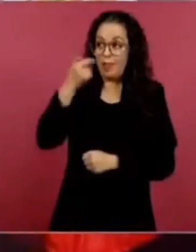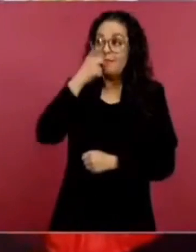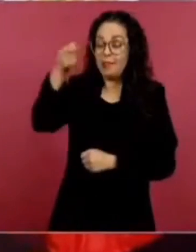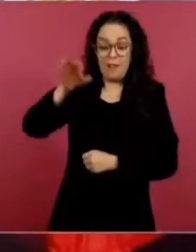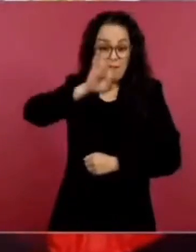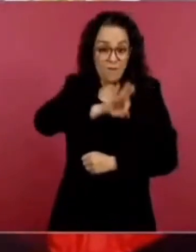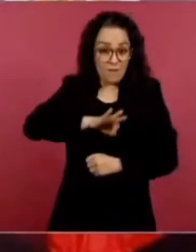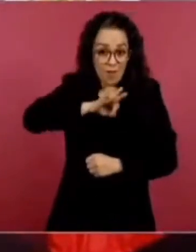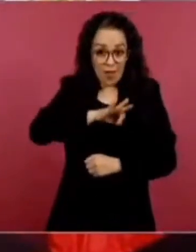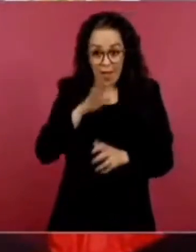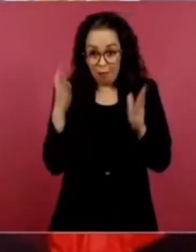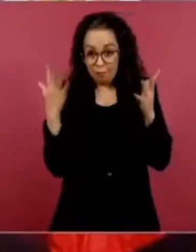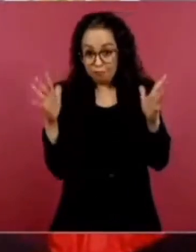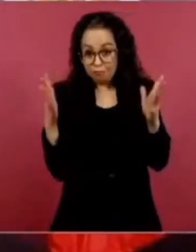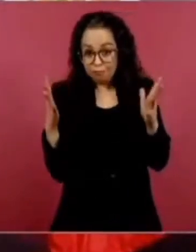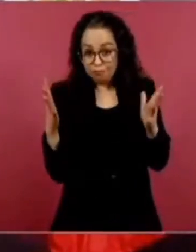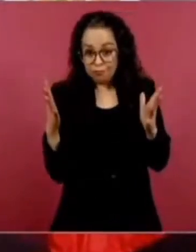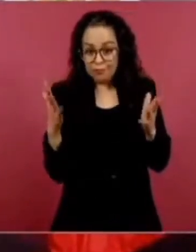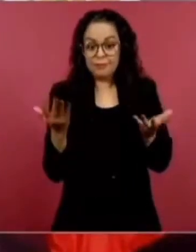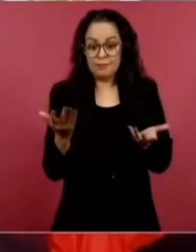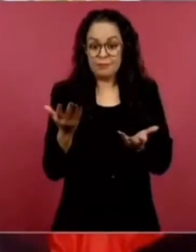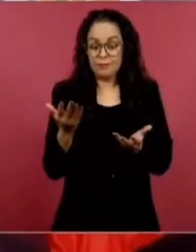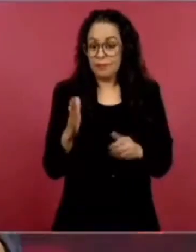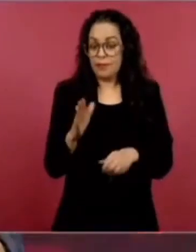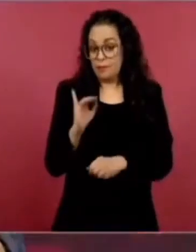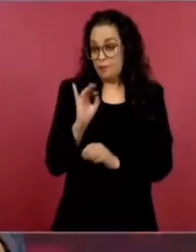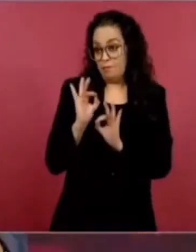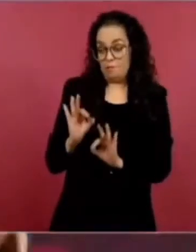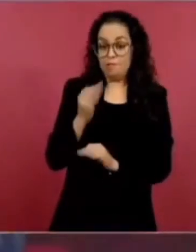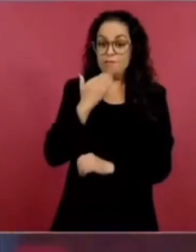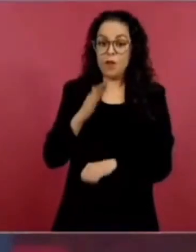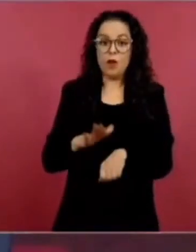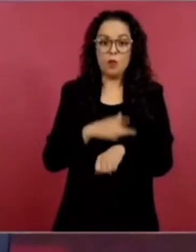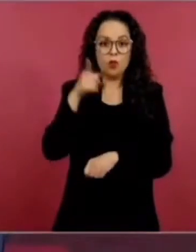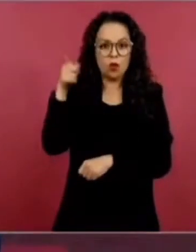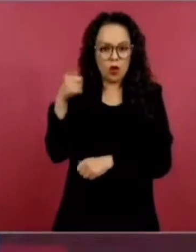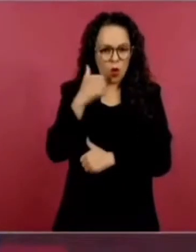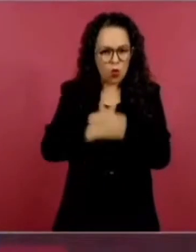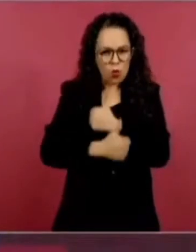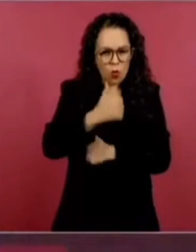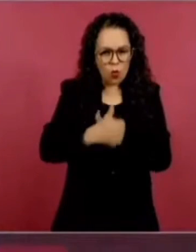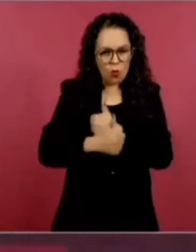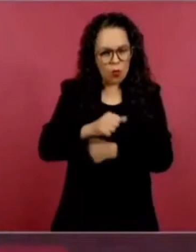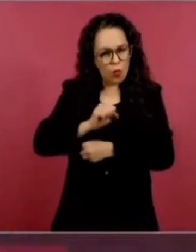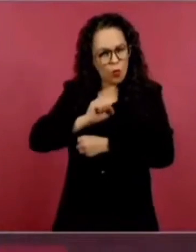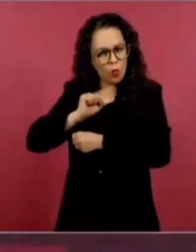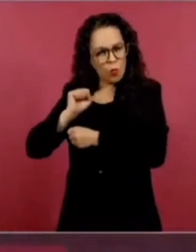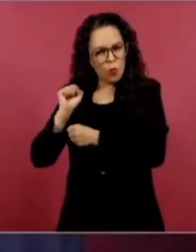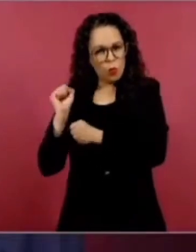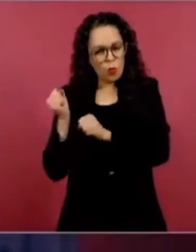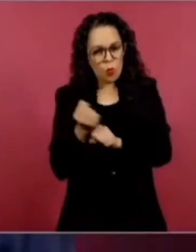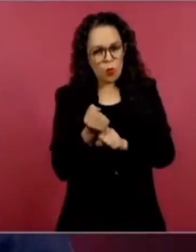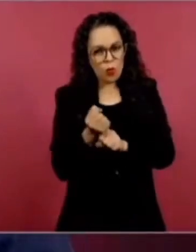porque se enfrentaron a un equipo muy fuerte.